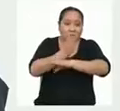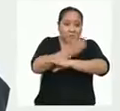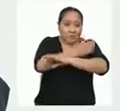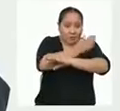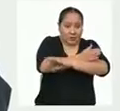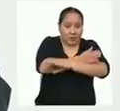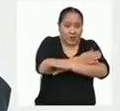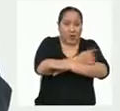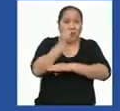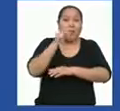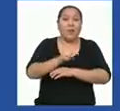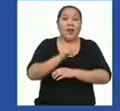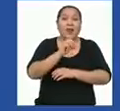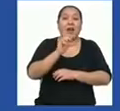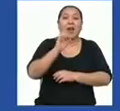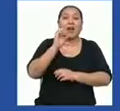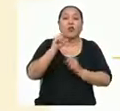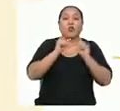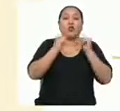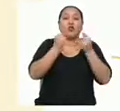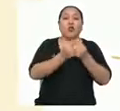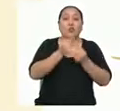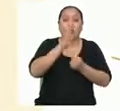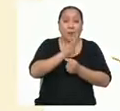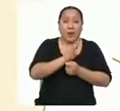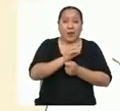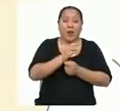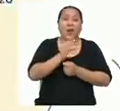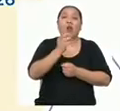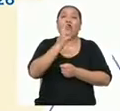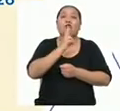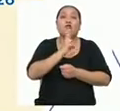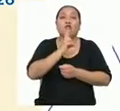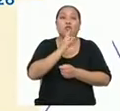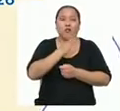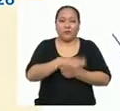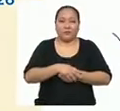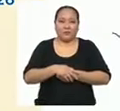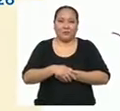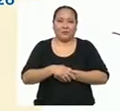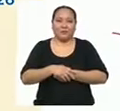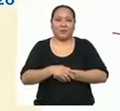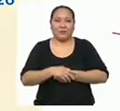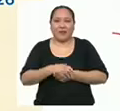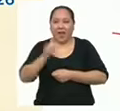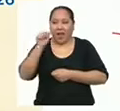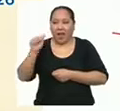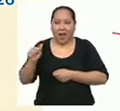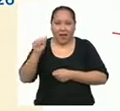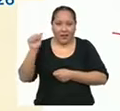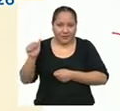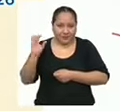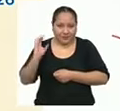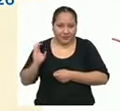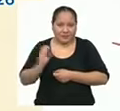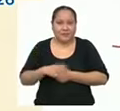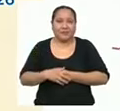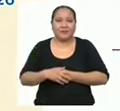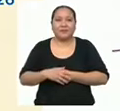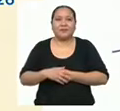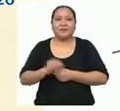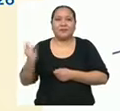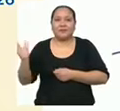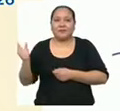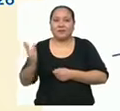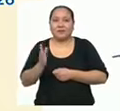que será un cuadrado rojo. Empezamos con la sección A. Teniendo nuestra recta numérica,